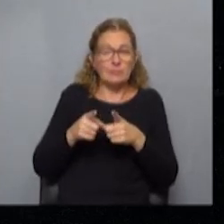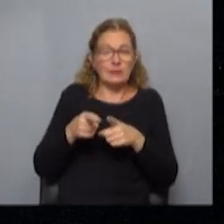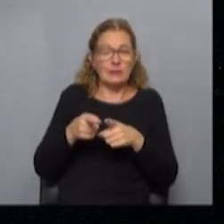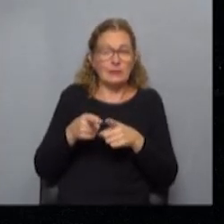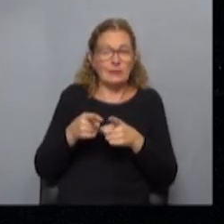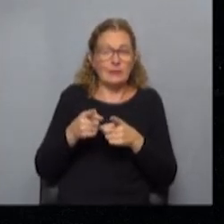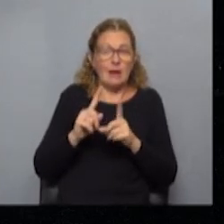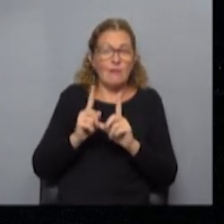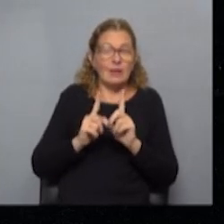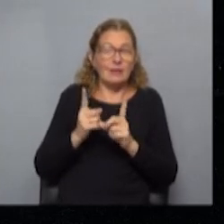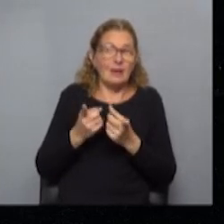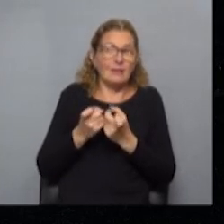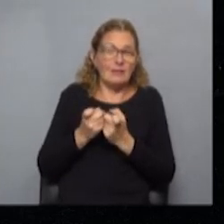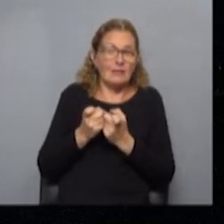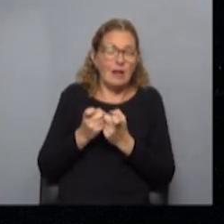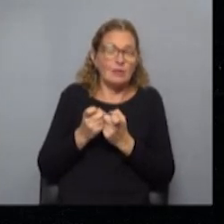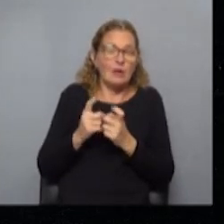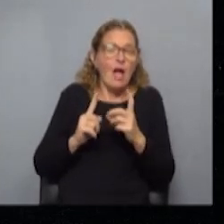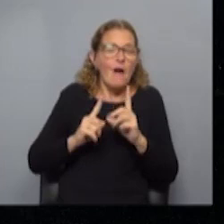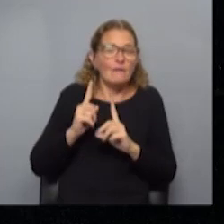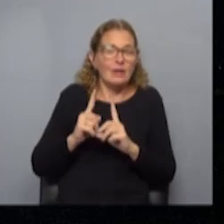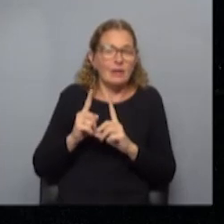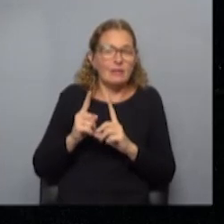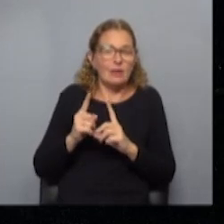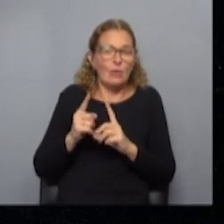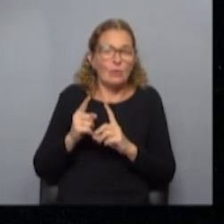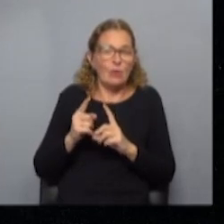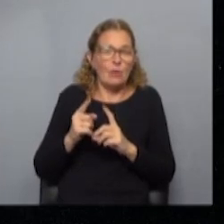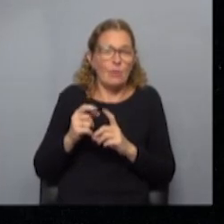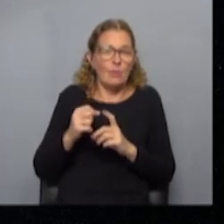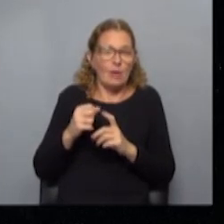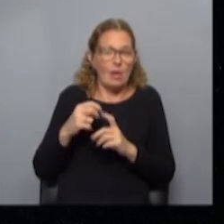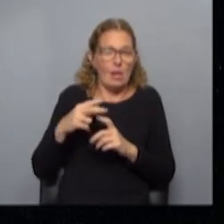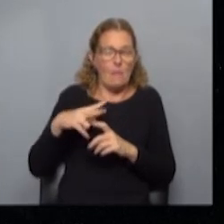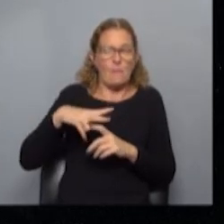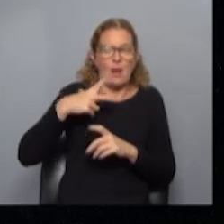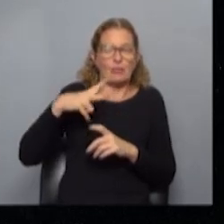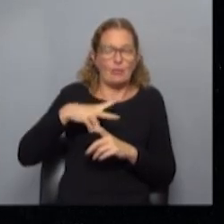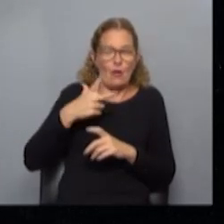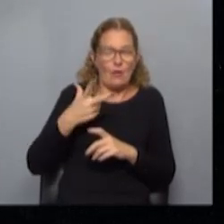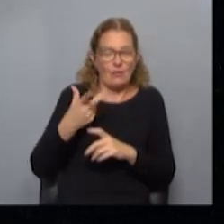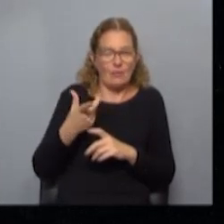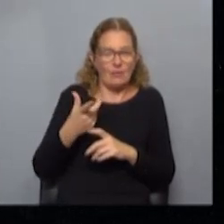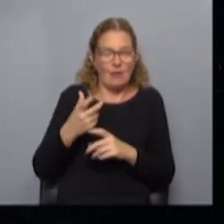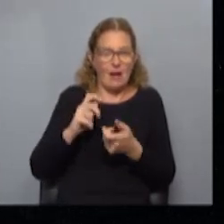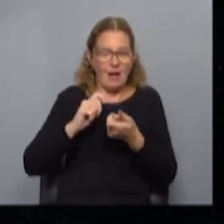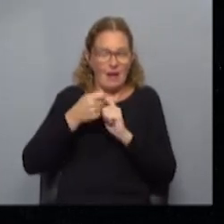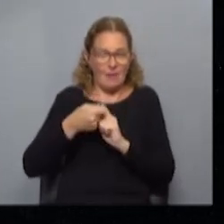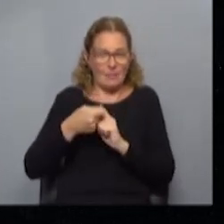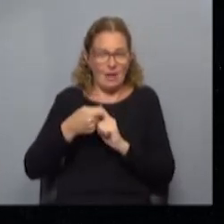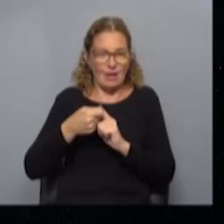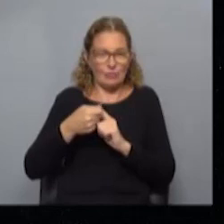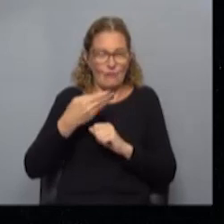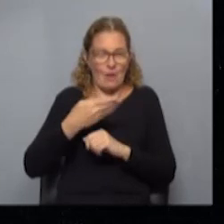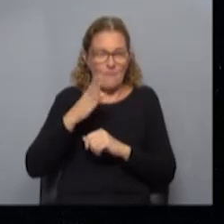innecesarios y en casos con un abuso patronal trasladando el riesgo de presa a la cobertura de la seguridad